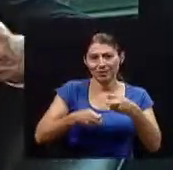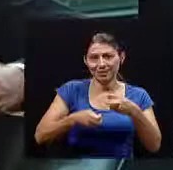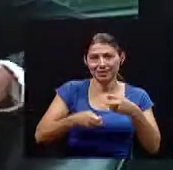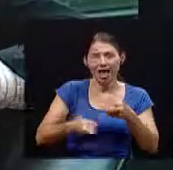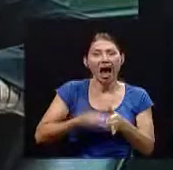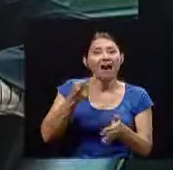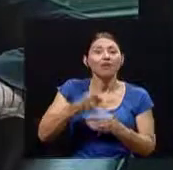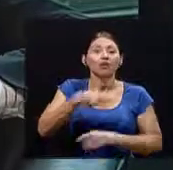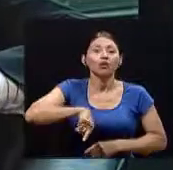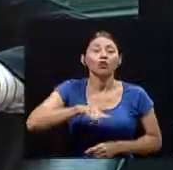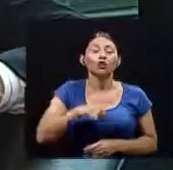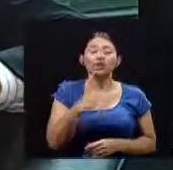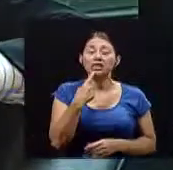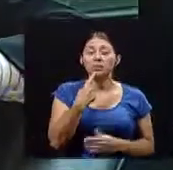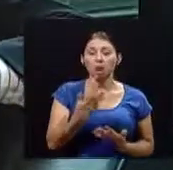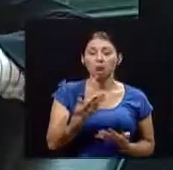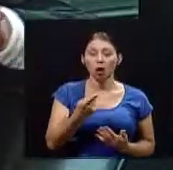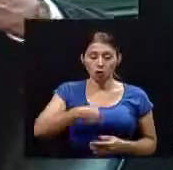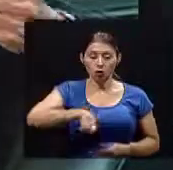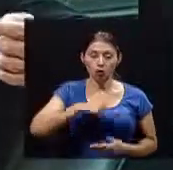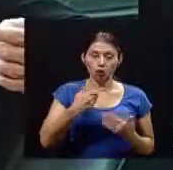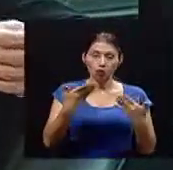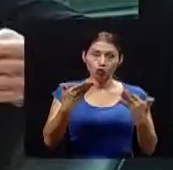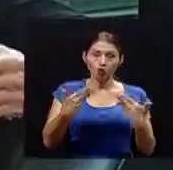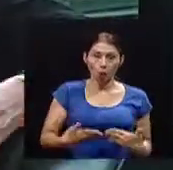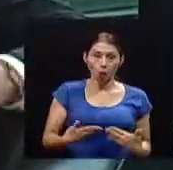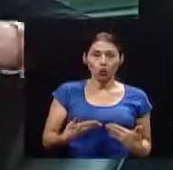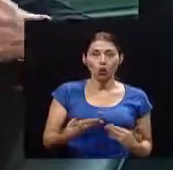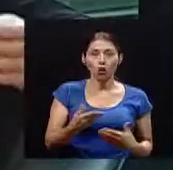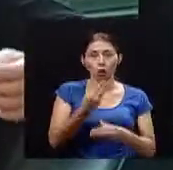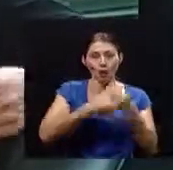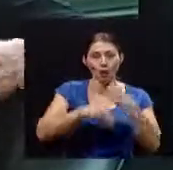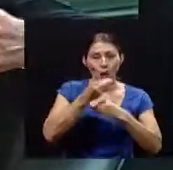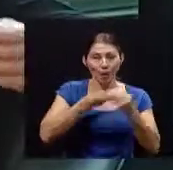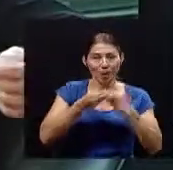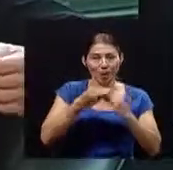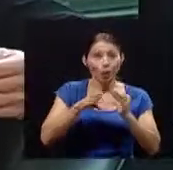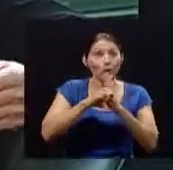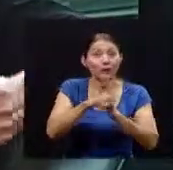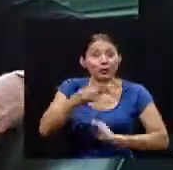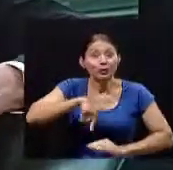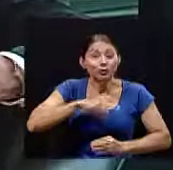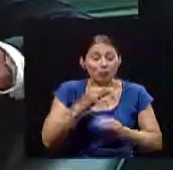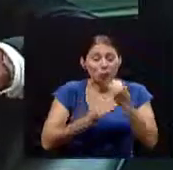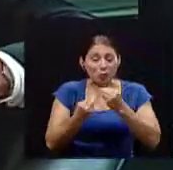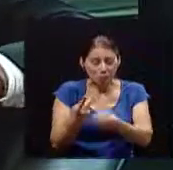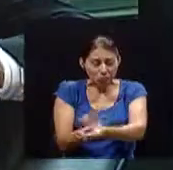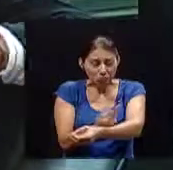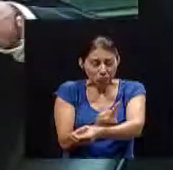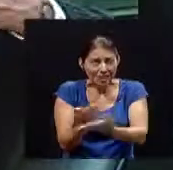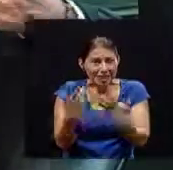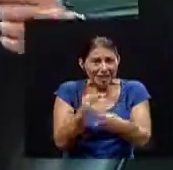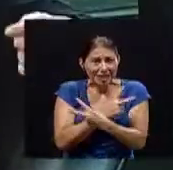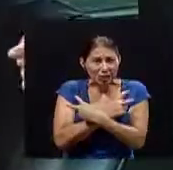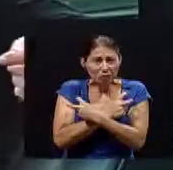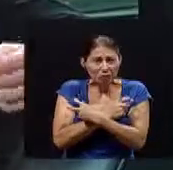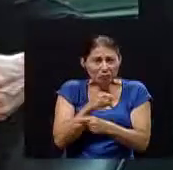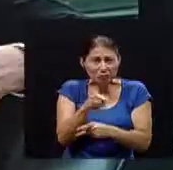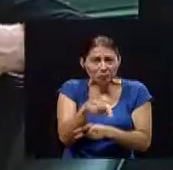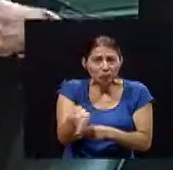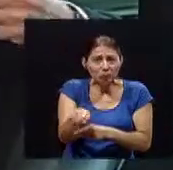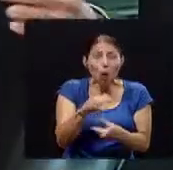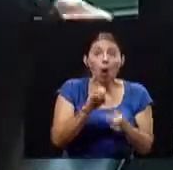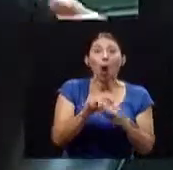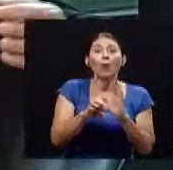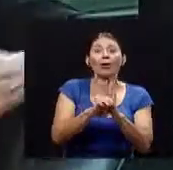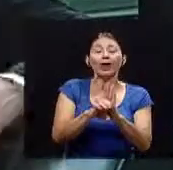dice somos lo que comemos y entonces si comemos alimentos contaminados con plaguicidas y pesticidas o si regamos esto